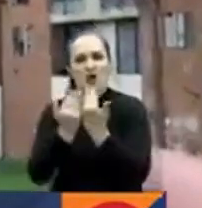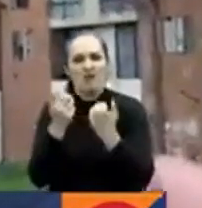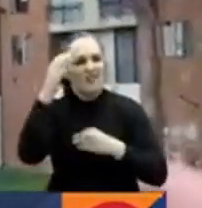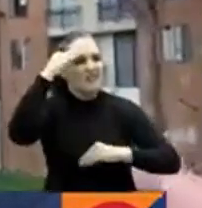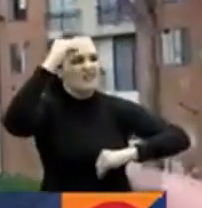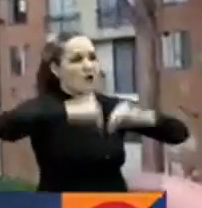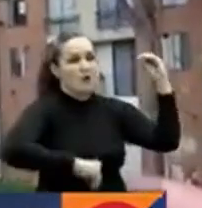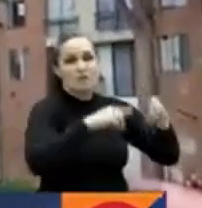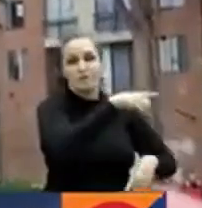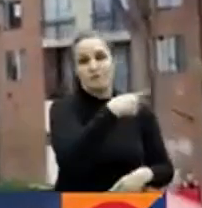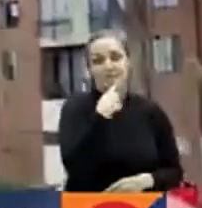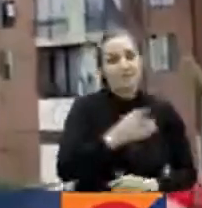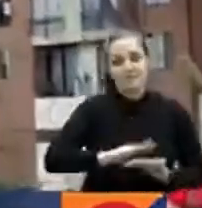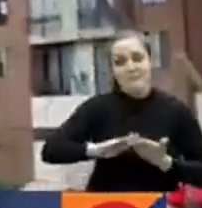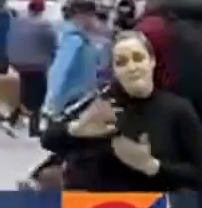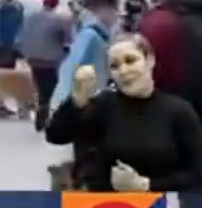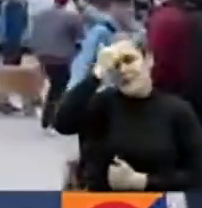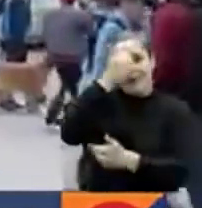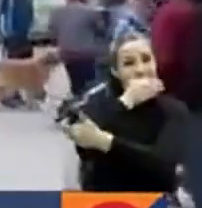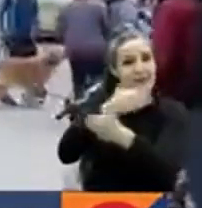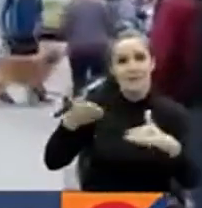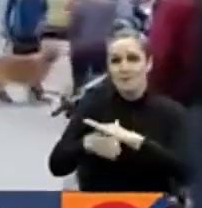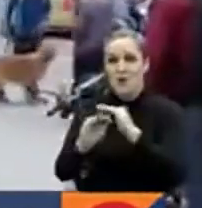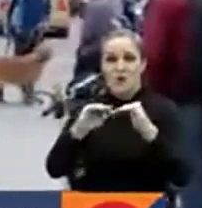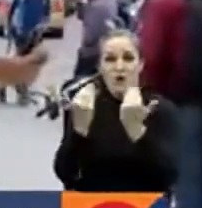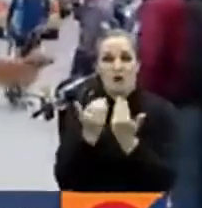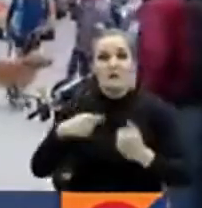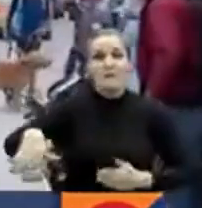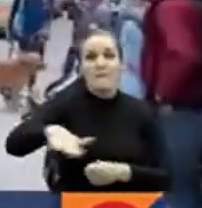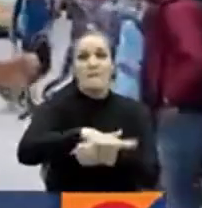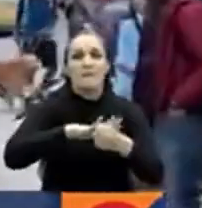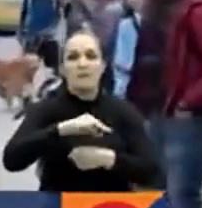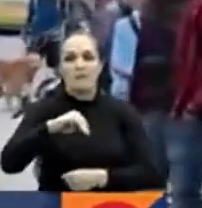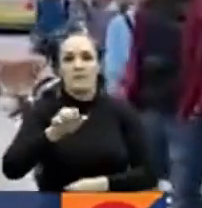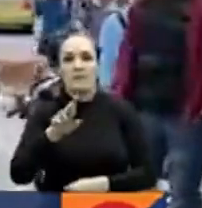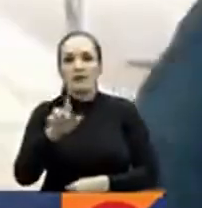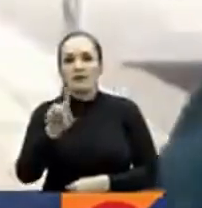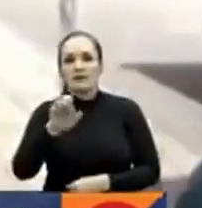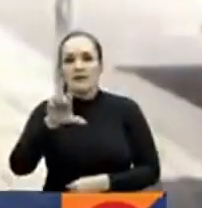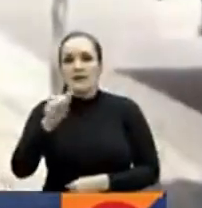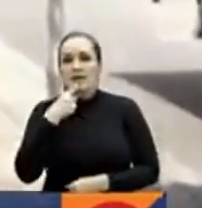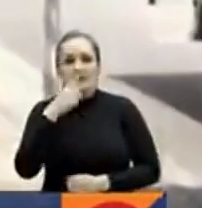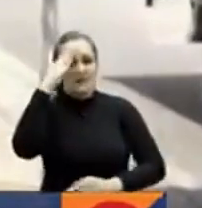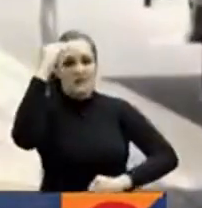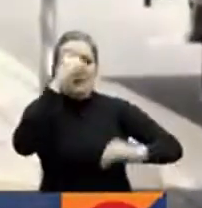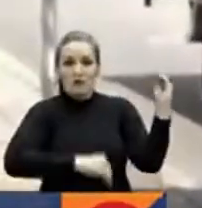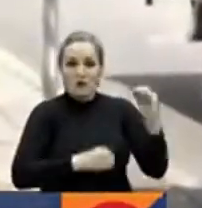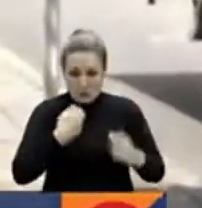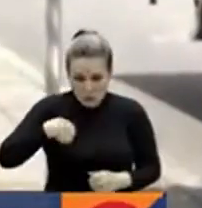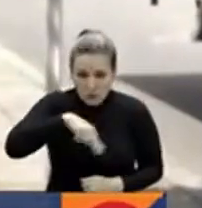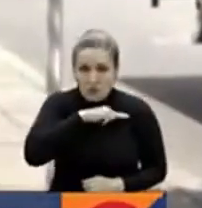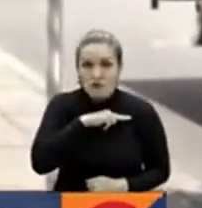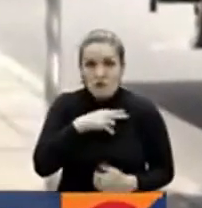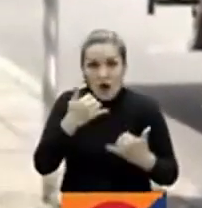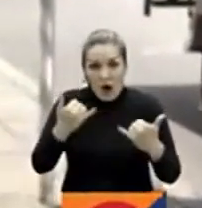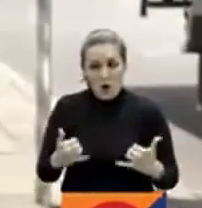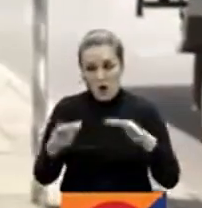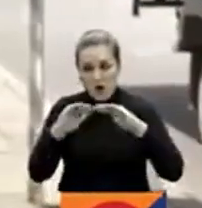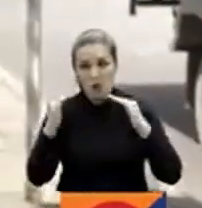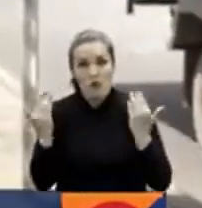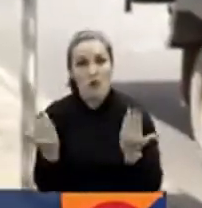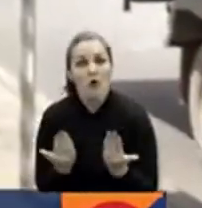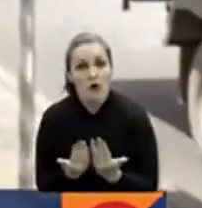Desde la una de la mañana, habitantes del barrio Marsella protestaron para evitar la construcción del colegio. Nosotros queremos que el colegio sea